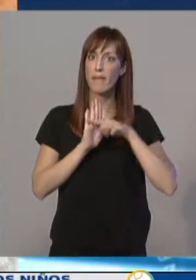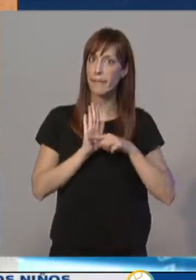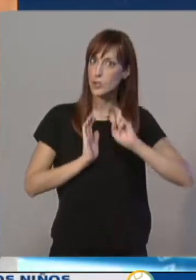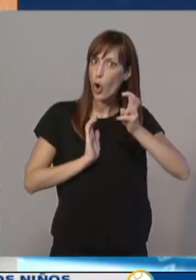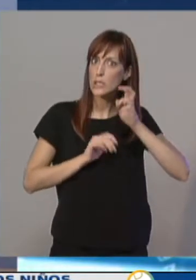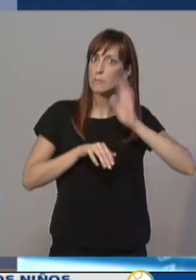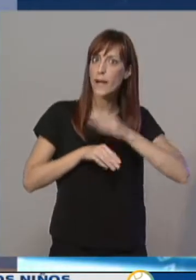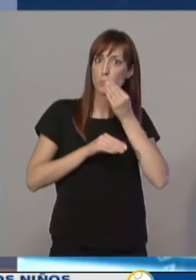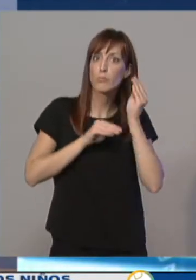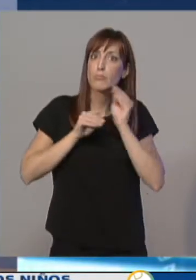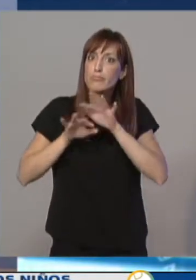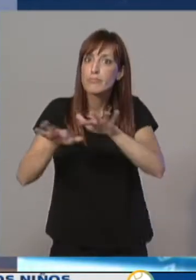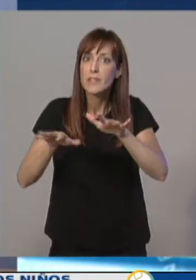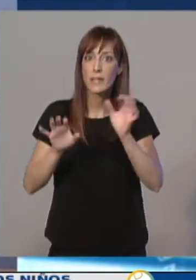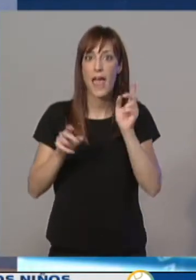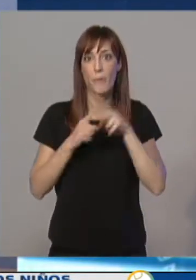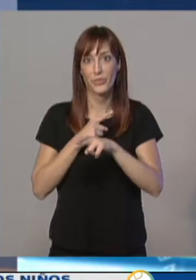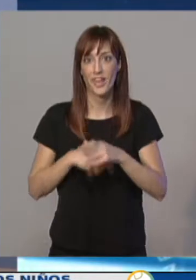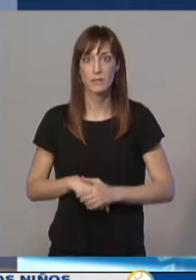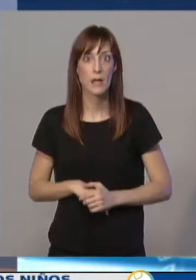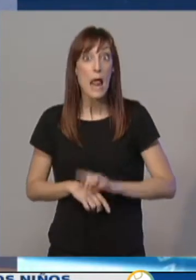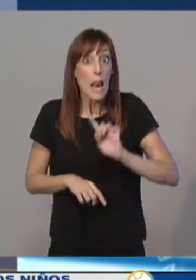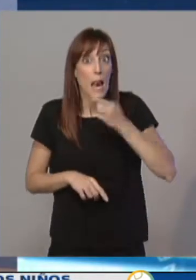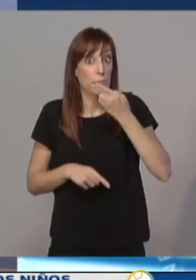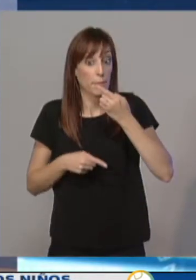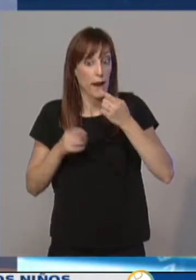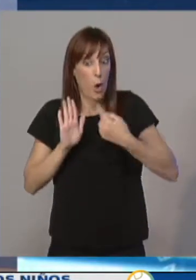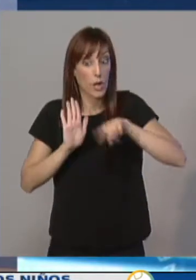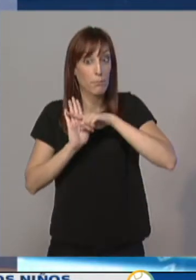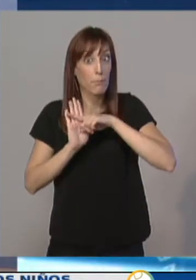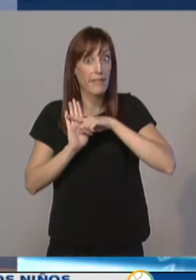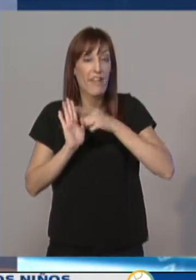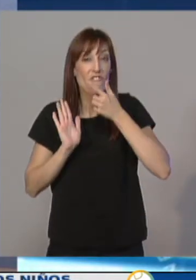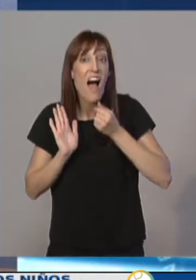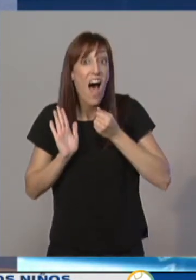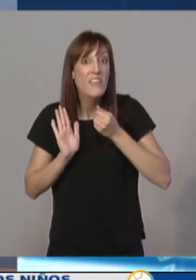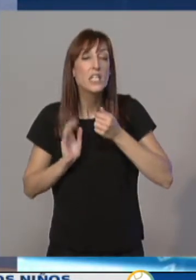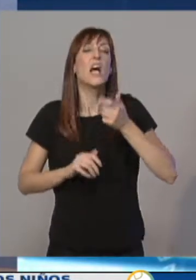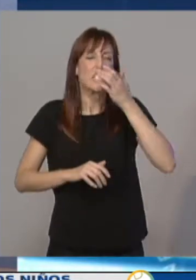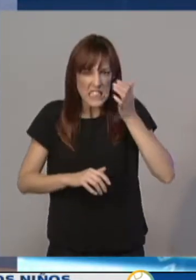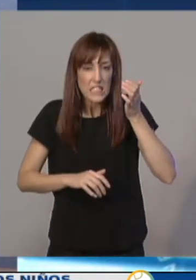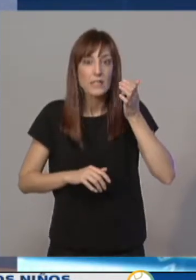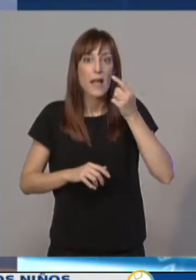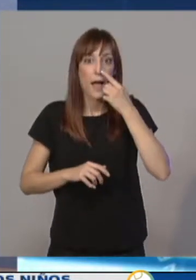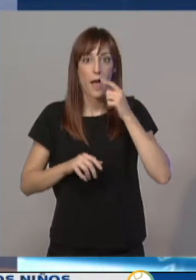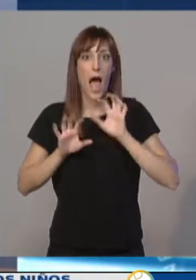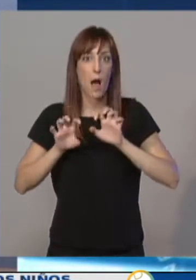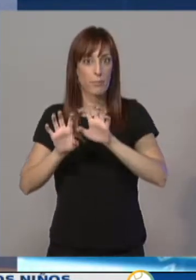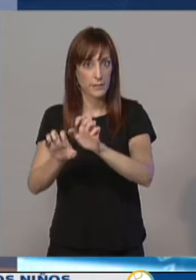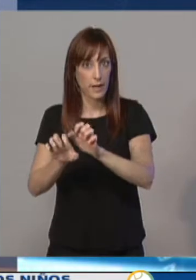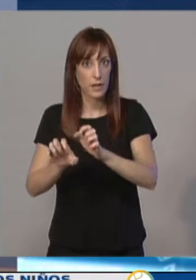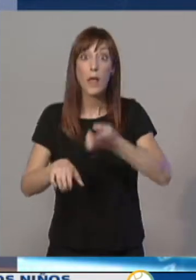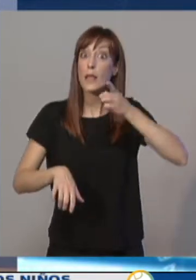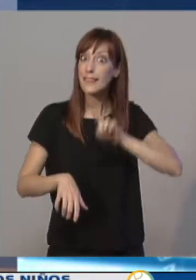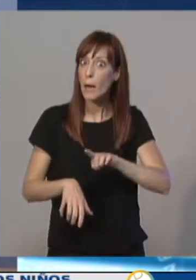propagarla. La primera medida, aunque parezca una medida sencilla, es aprender a estornudar. Y la segunda medida, una medida activa